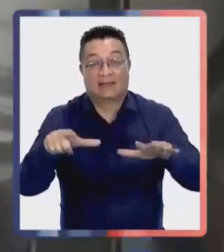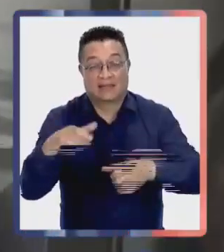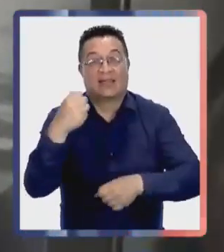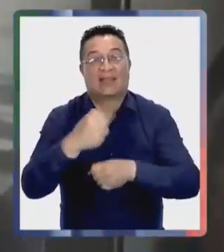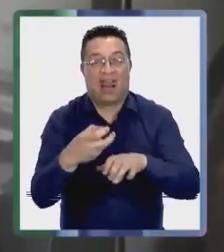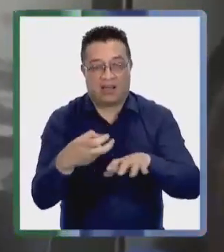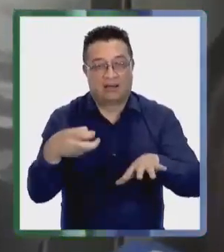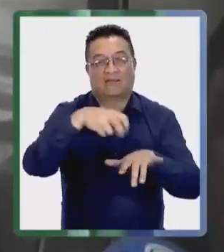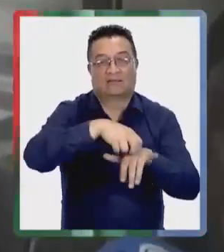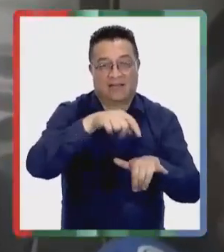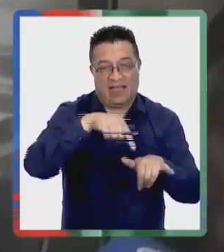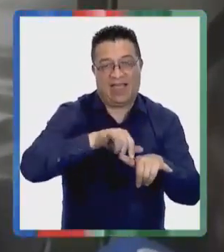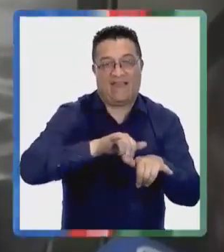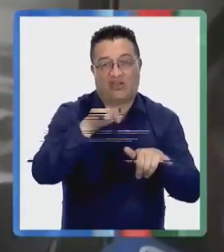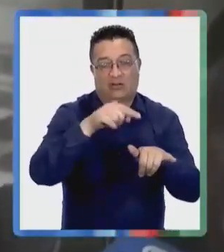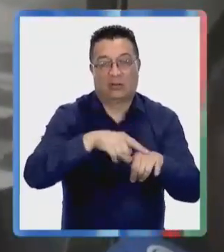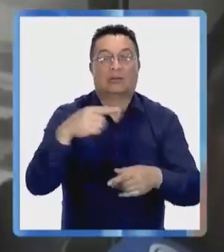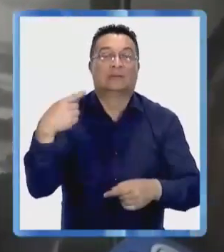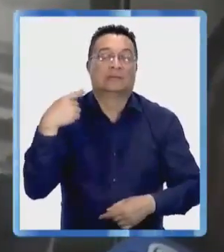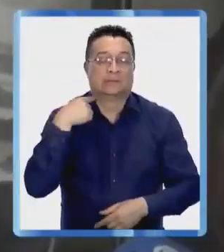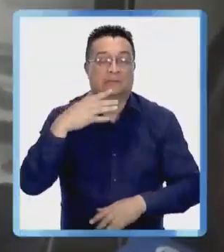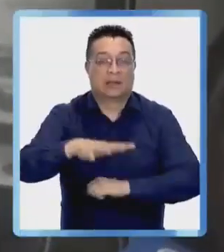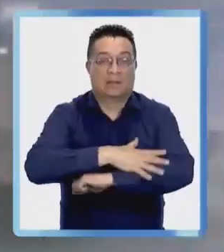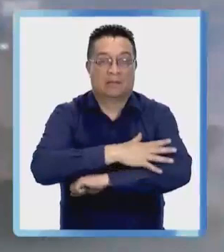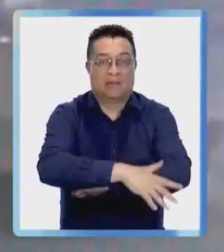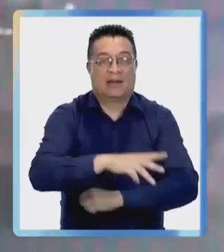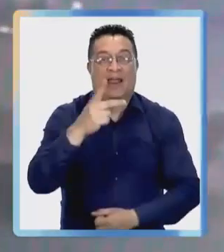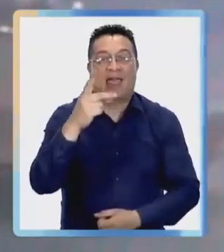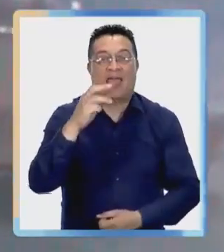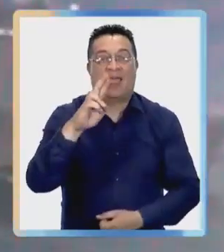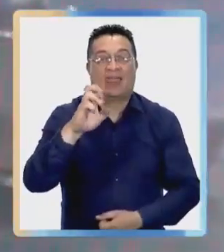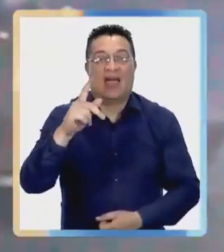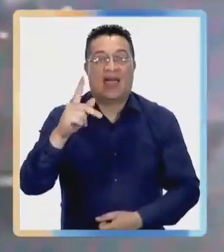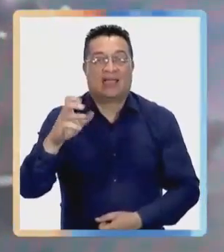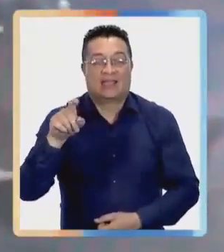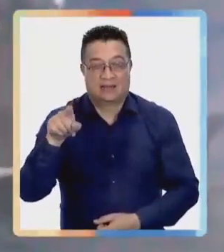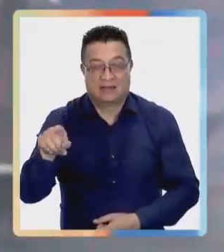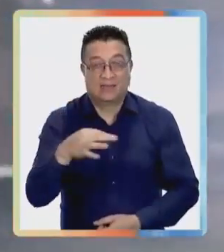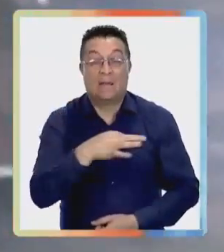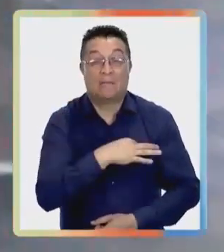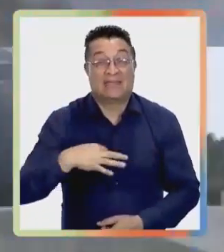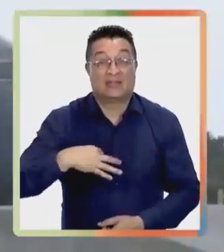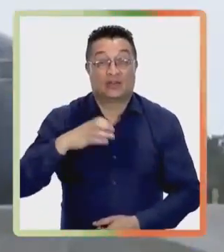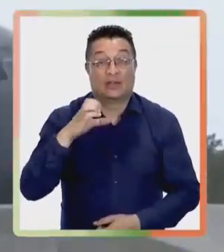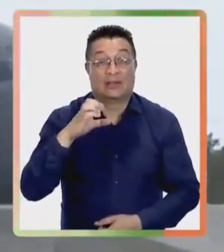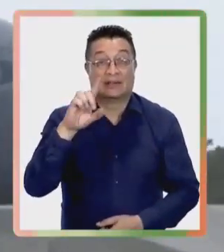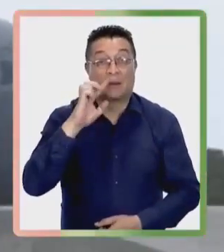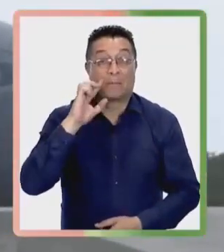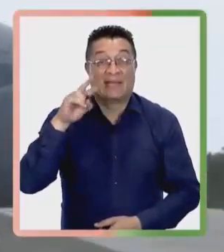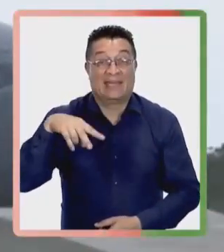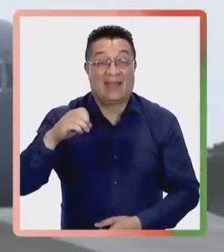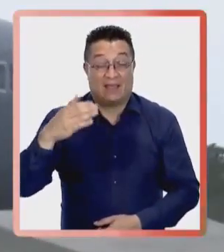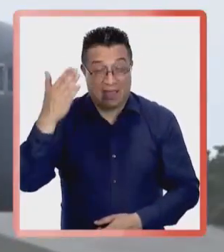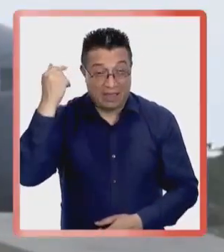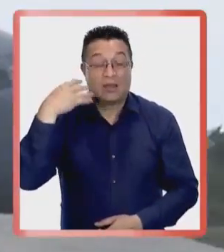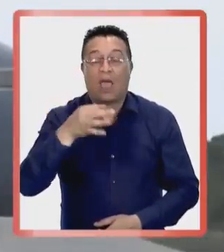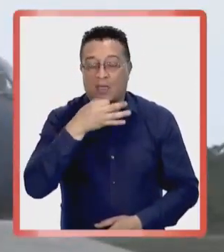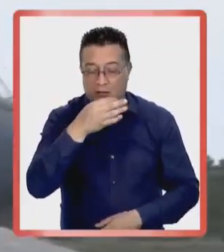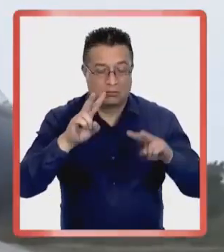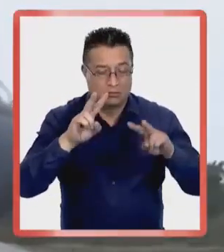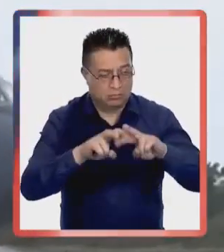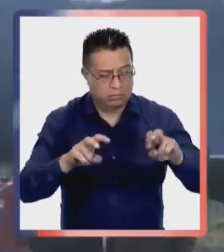pasajeros que iban a hacer una misión a la Antártica y 17 de la tripulación. Una tragedia en el mar de Drake. El en ese entonces